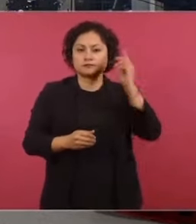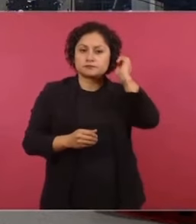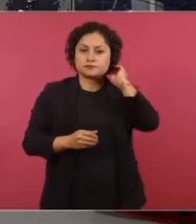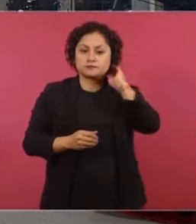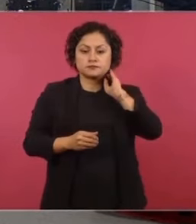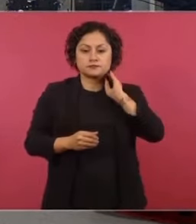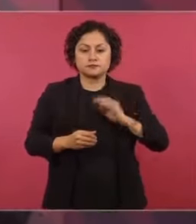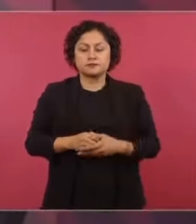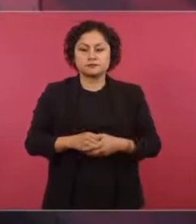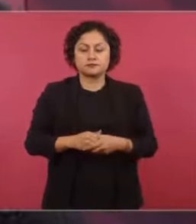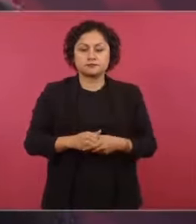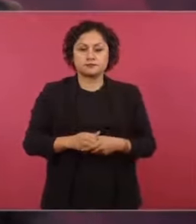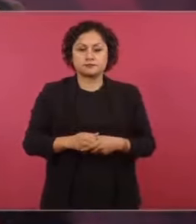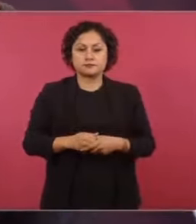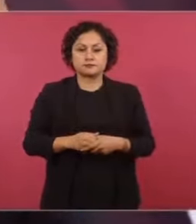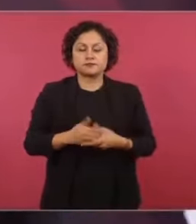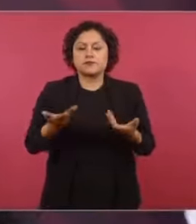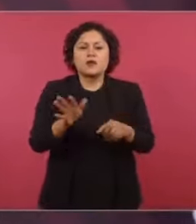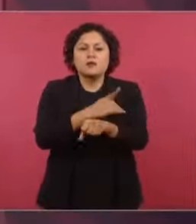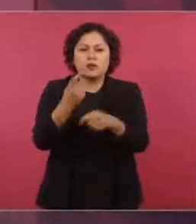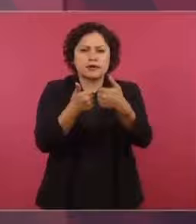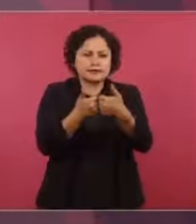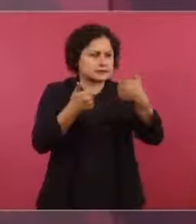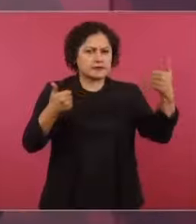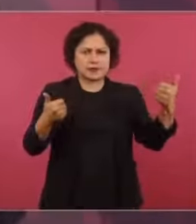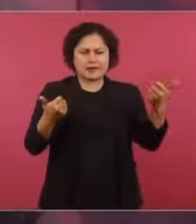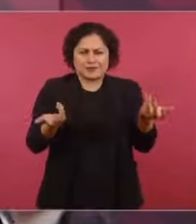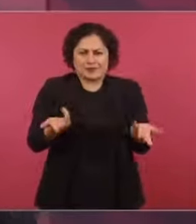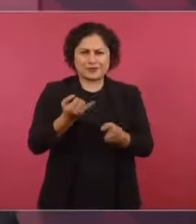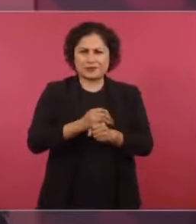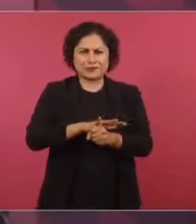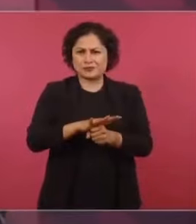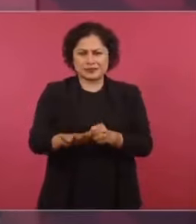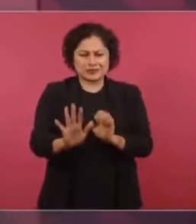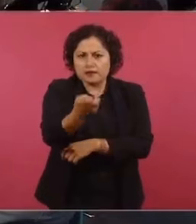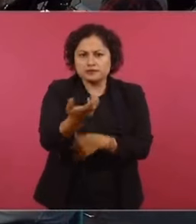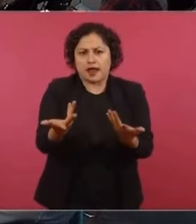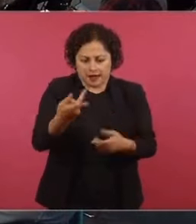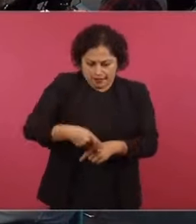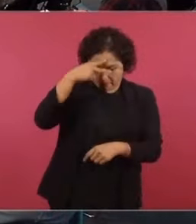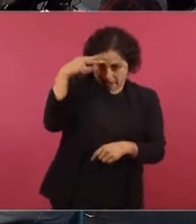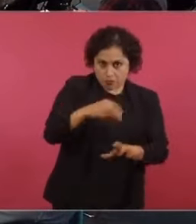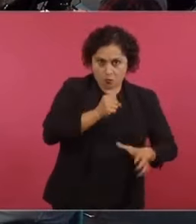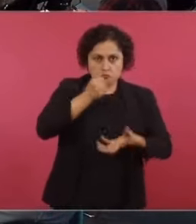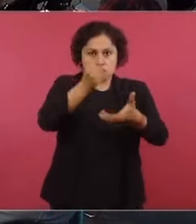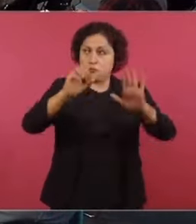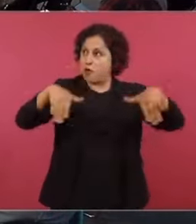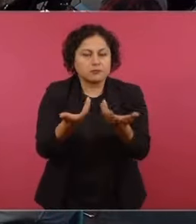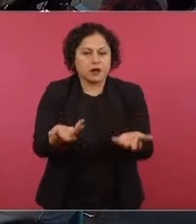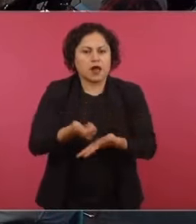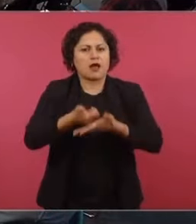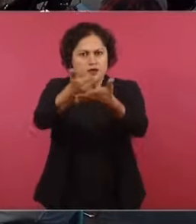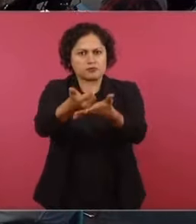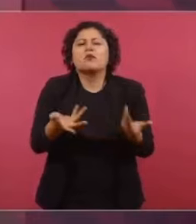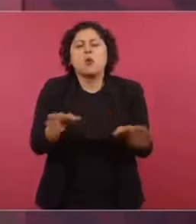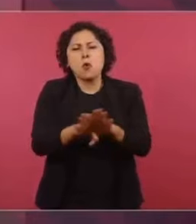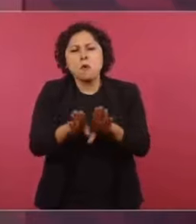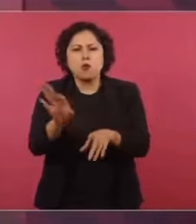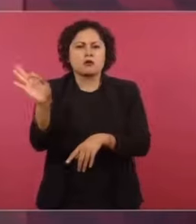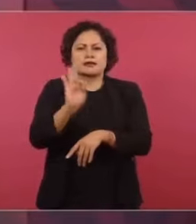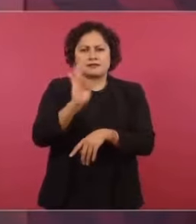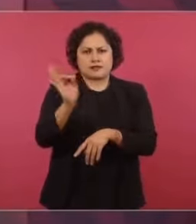separarnos. Es bastante la integración en lo económico. Entonces, ¿cómo resolvemos mantener